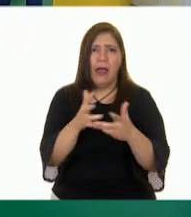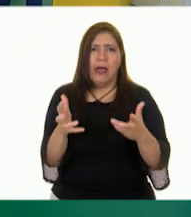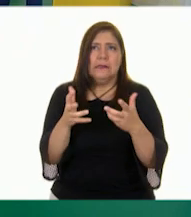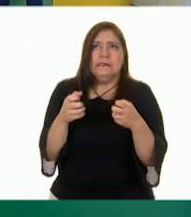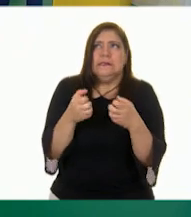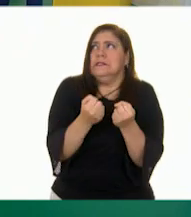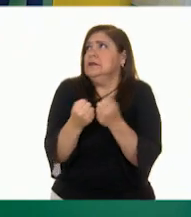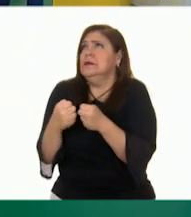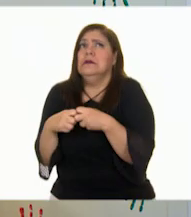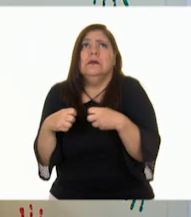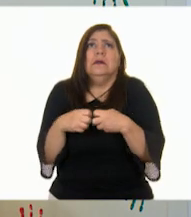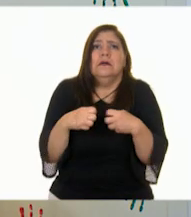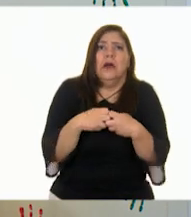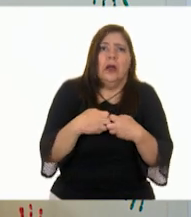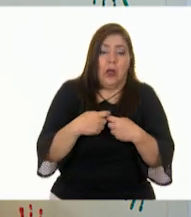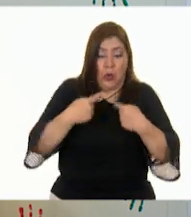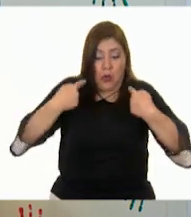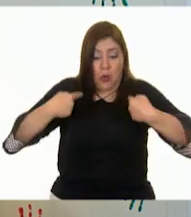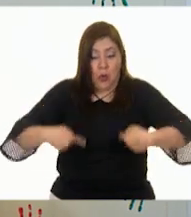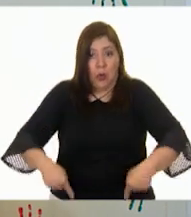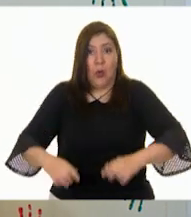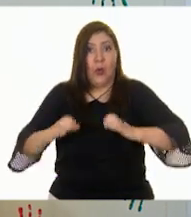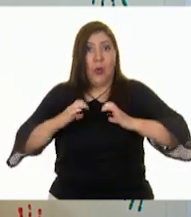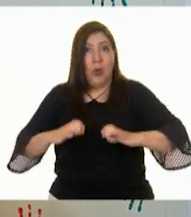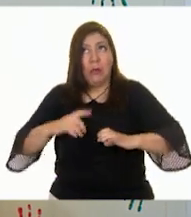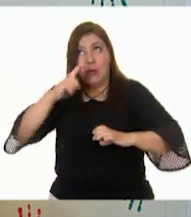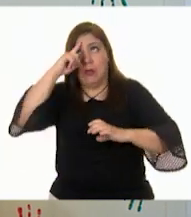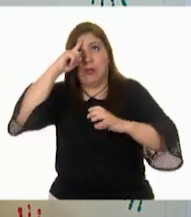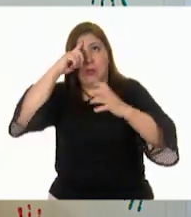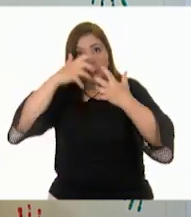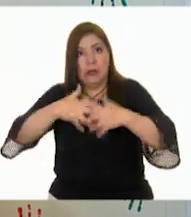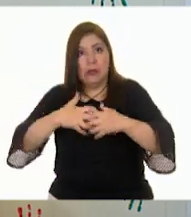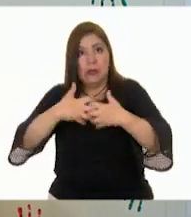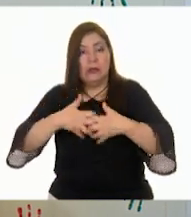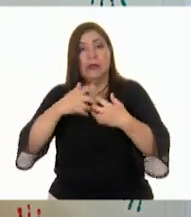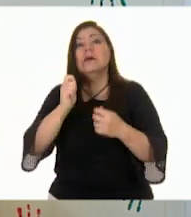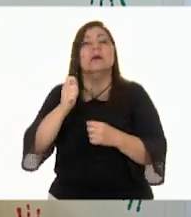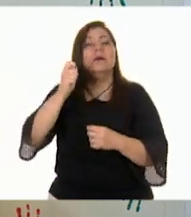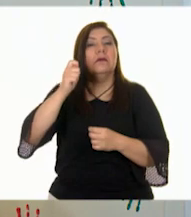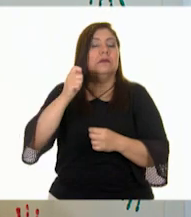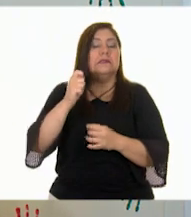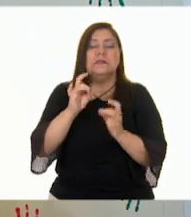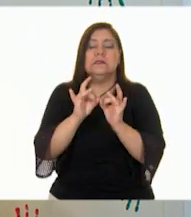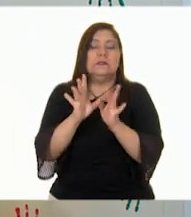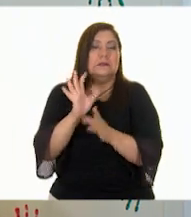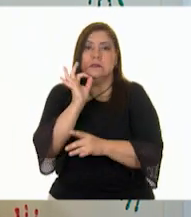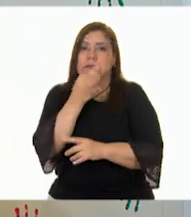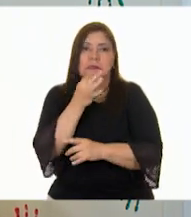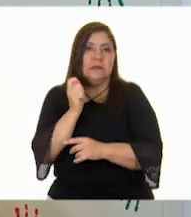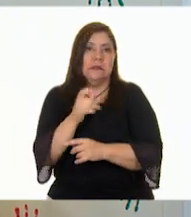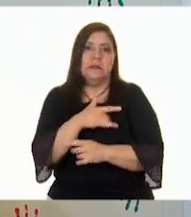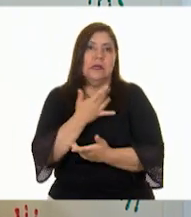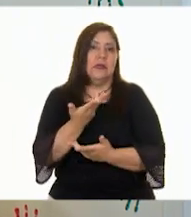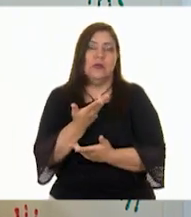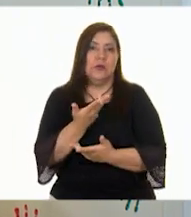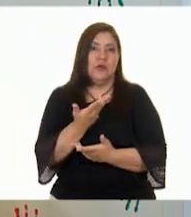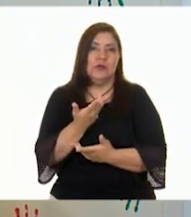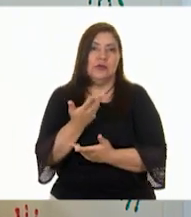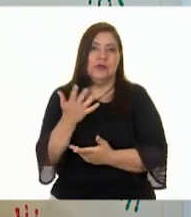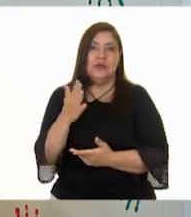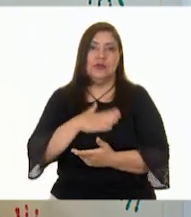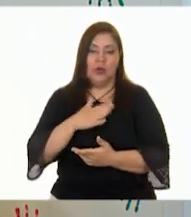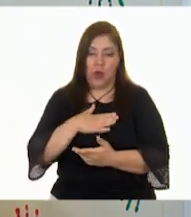intensa que nuestro cuerpo y nuestro cerebro hace que se active de manera involuntaria. Es decir, que